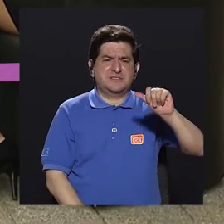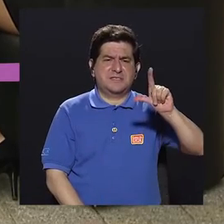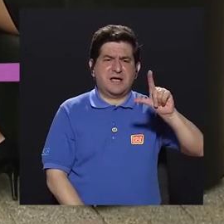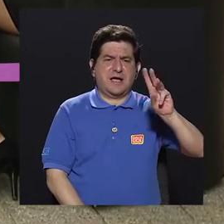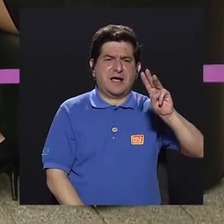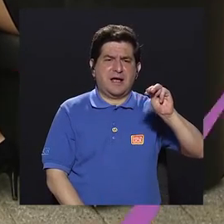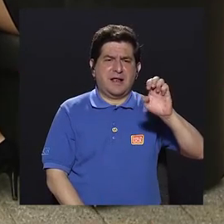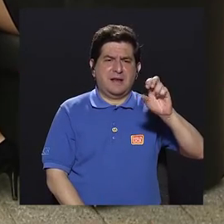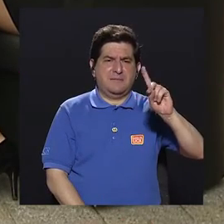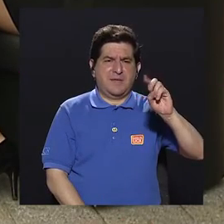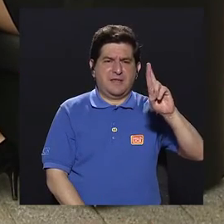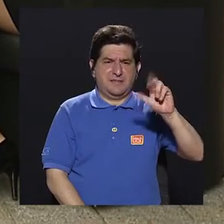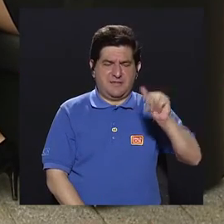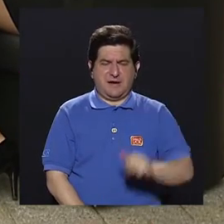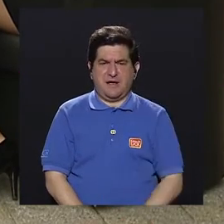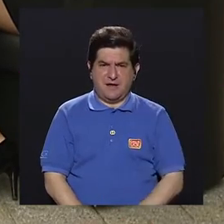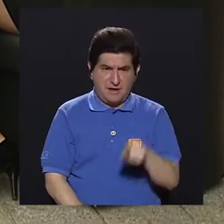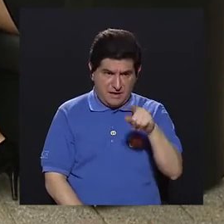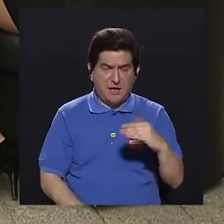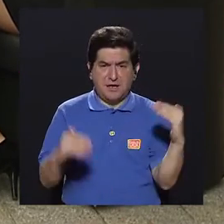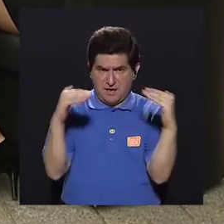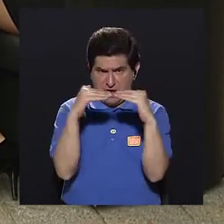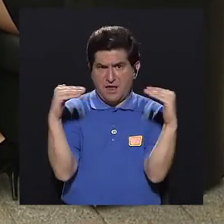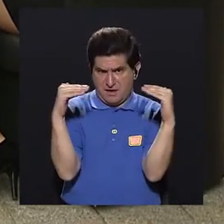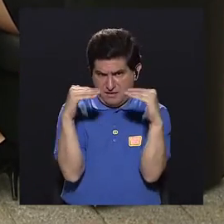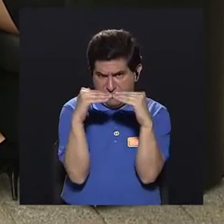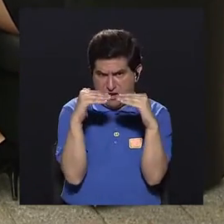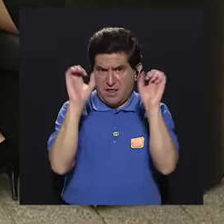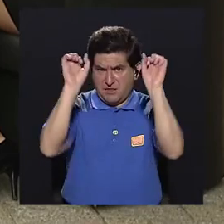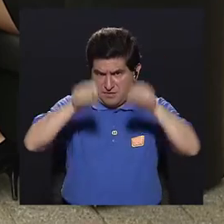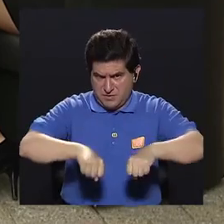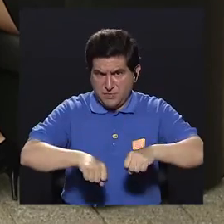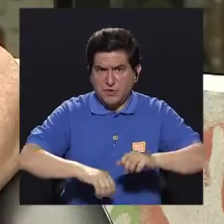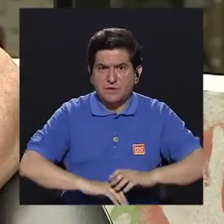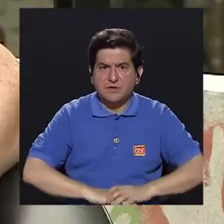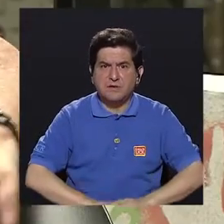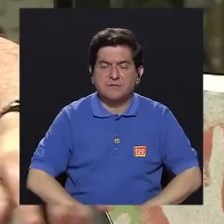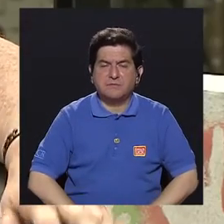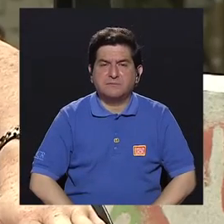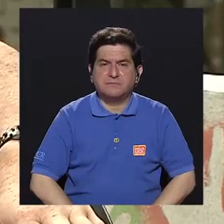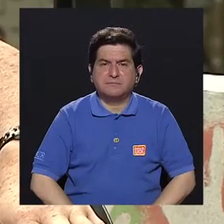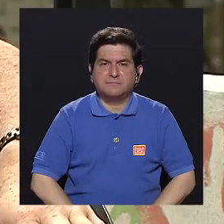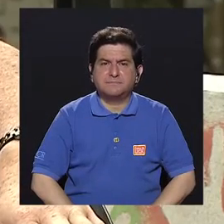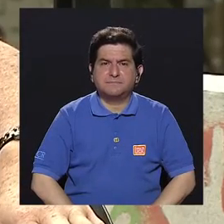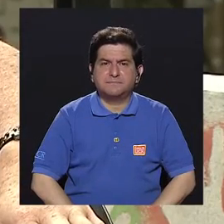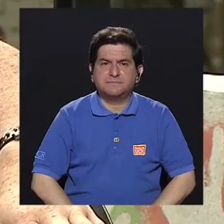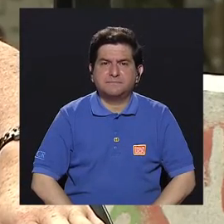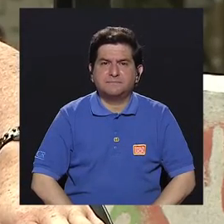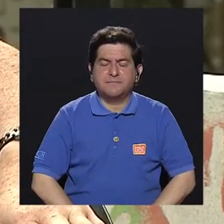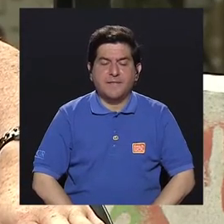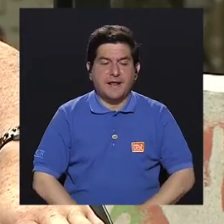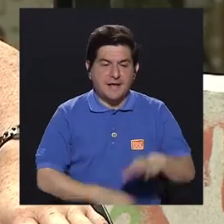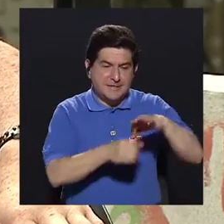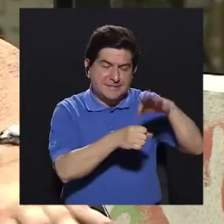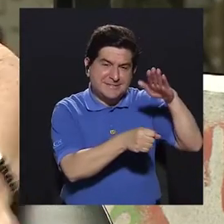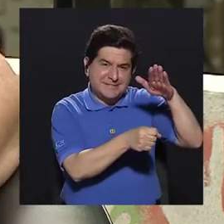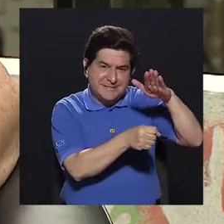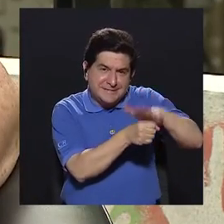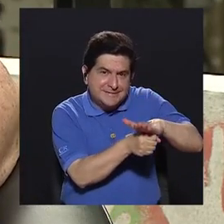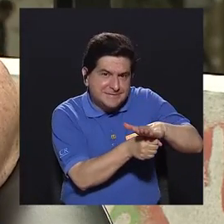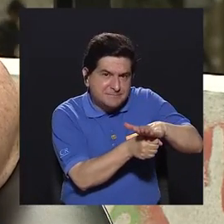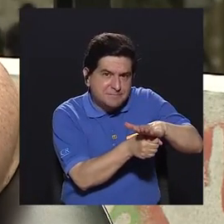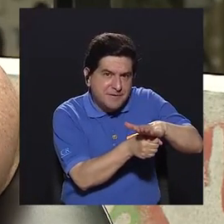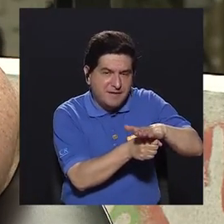de avena? Realmente se pueden equivaler, son equiparables, equivalentes. Bueno, de las semillas,